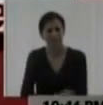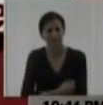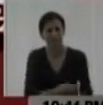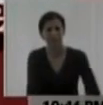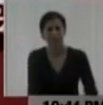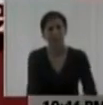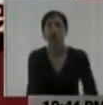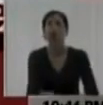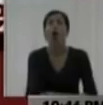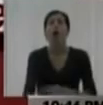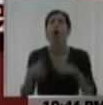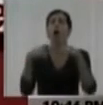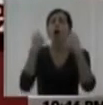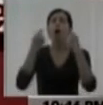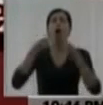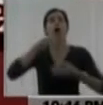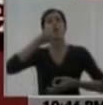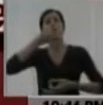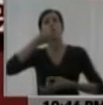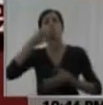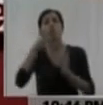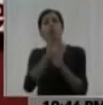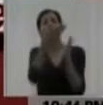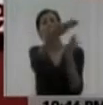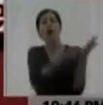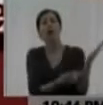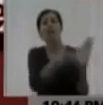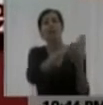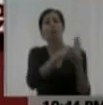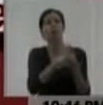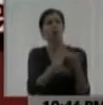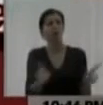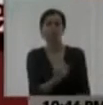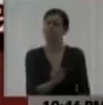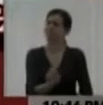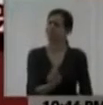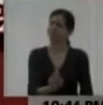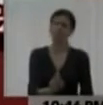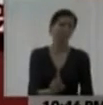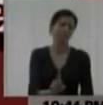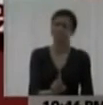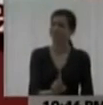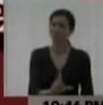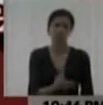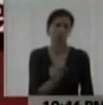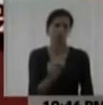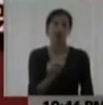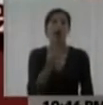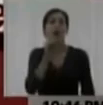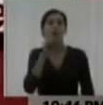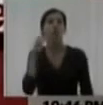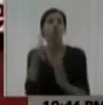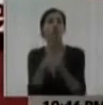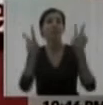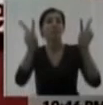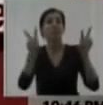¿Hablar solo de la Carta Democrática? No, papá. Fueron a hablar de Odebrecht.